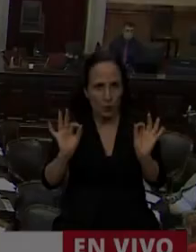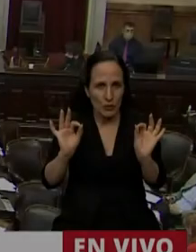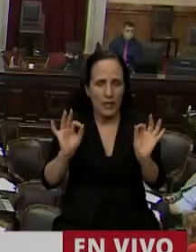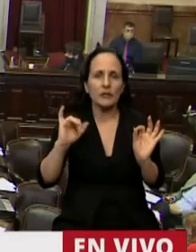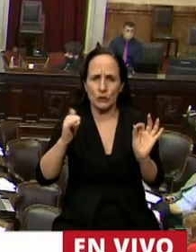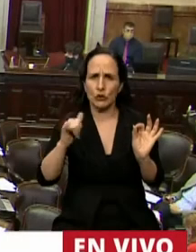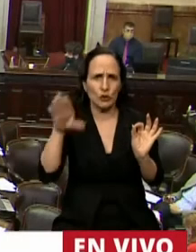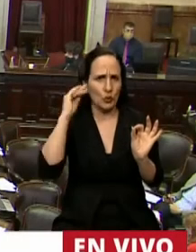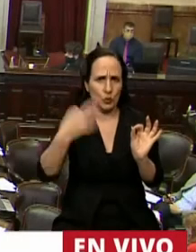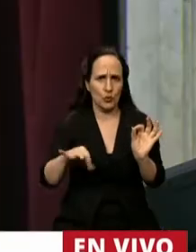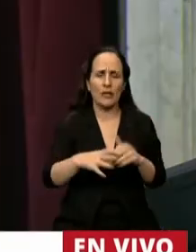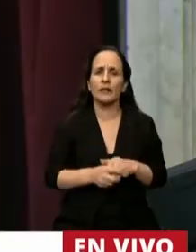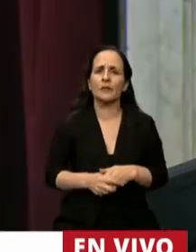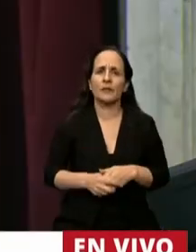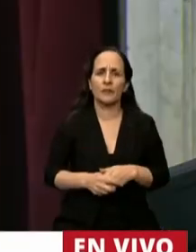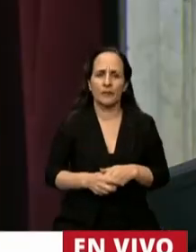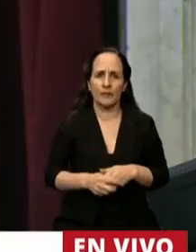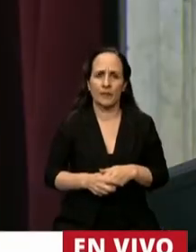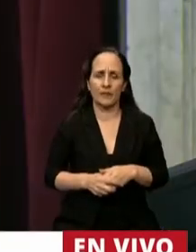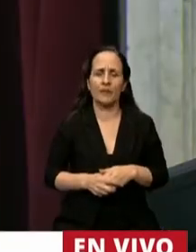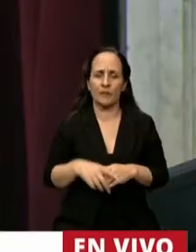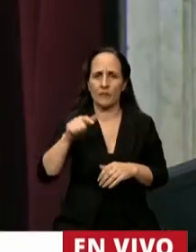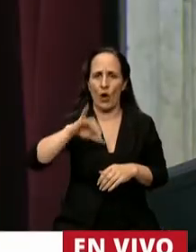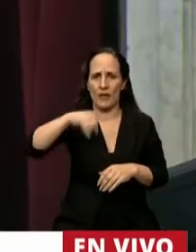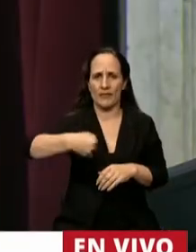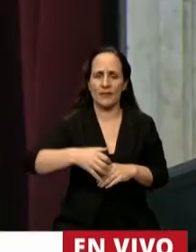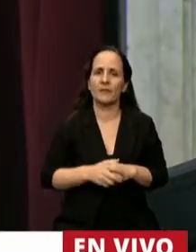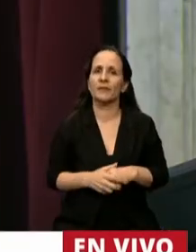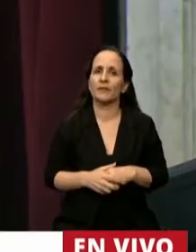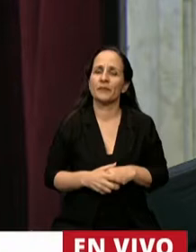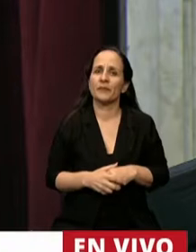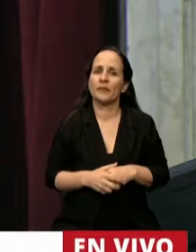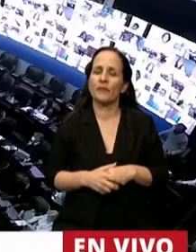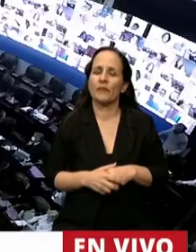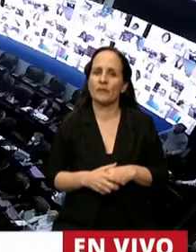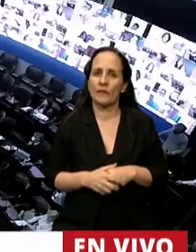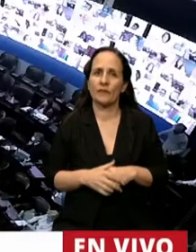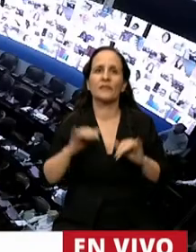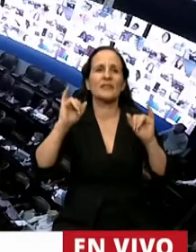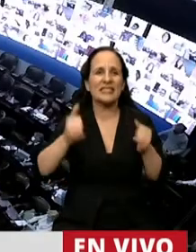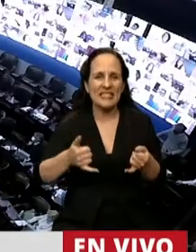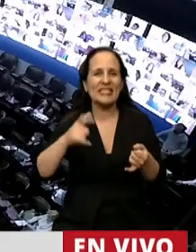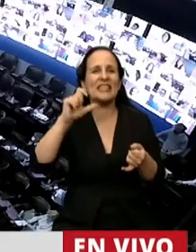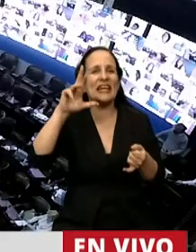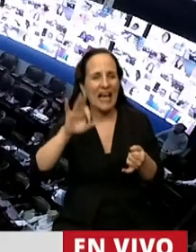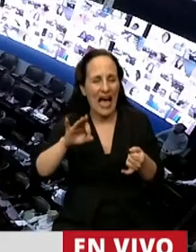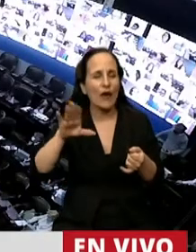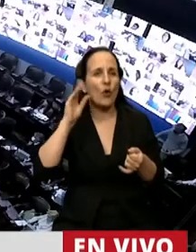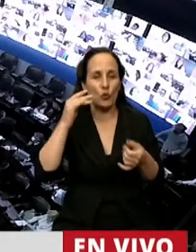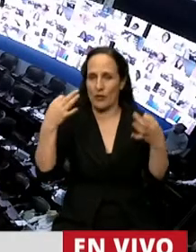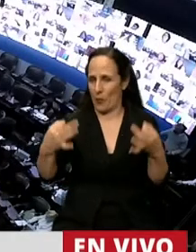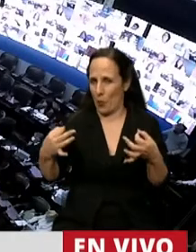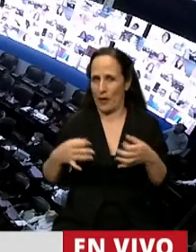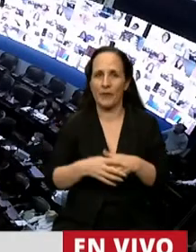Se escucha, se escucha, sí. ¿Se escucha? Ahora sí. ¿Sí? Sí, claro. Me escuchan, bueno.